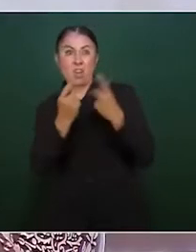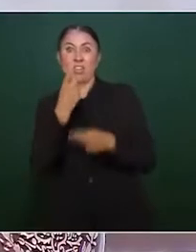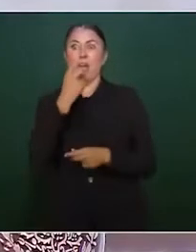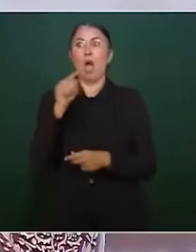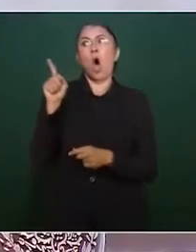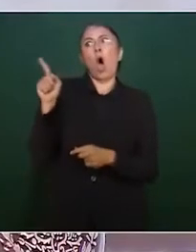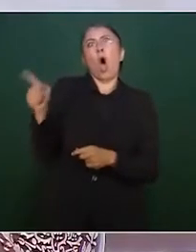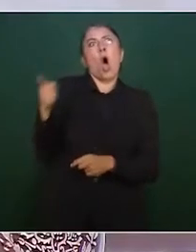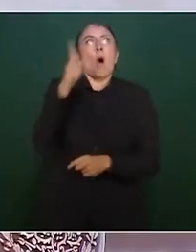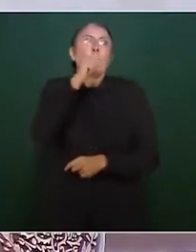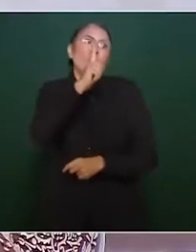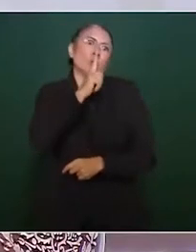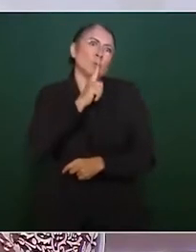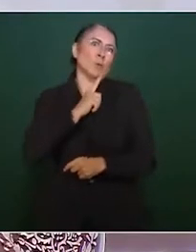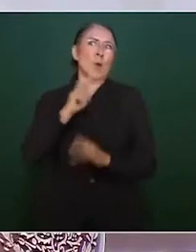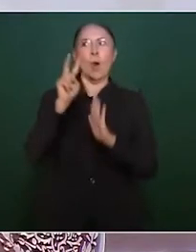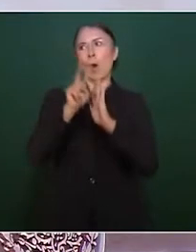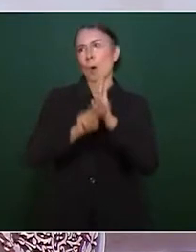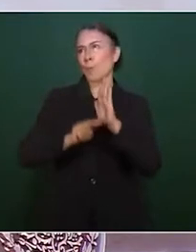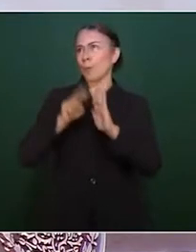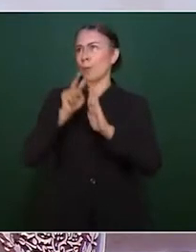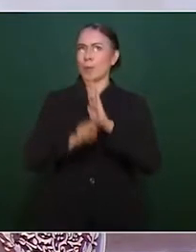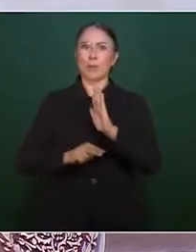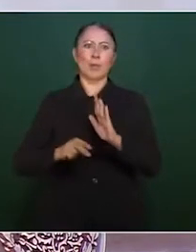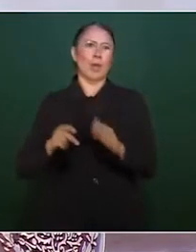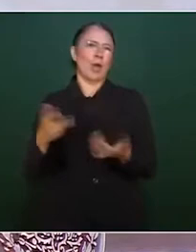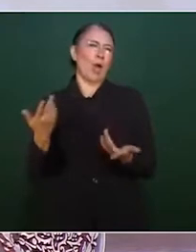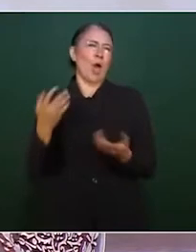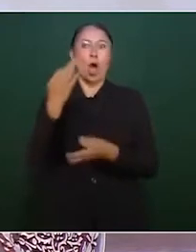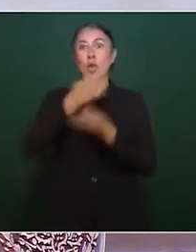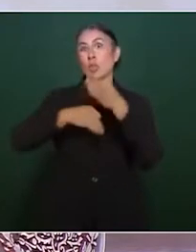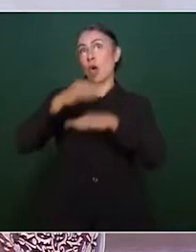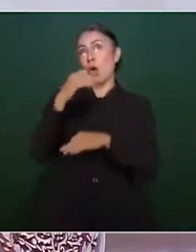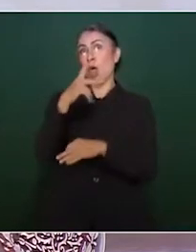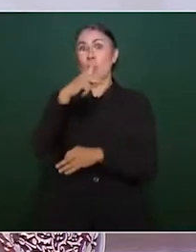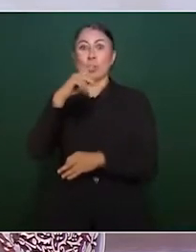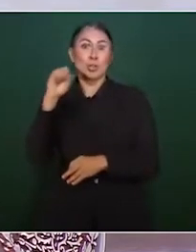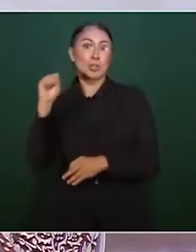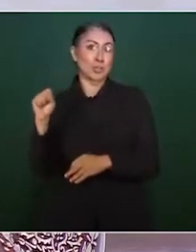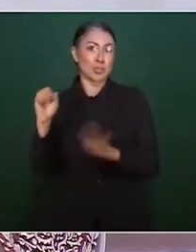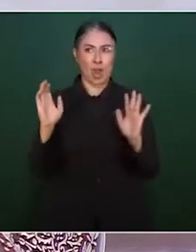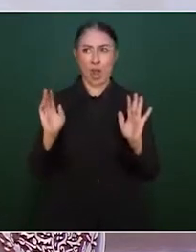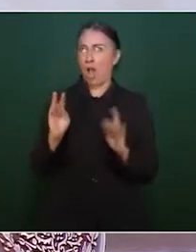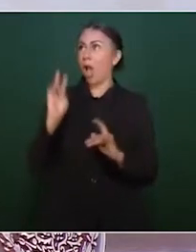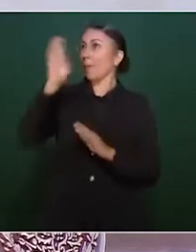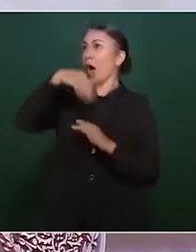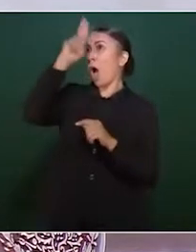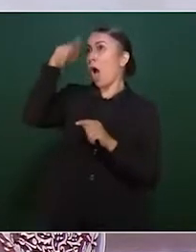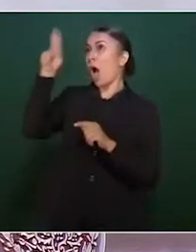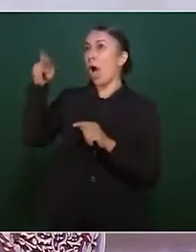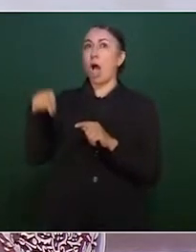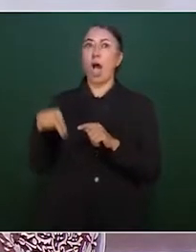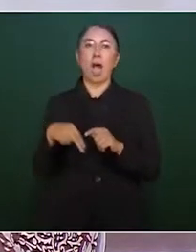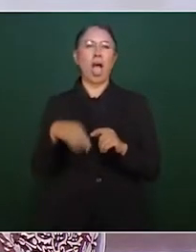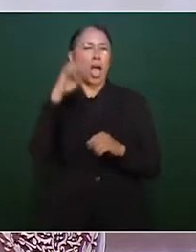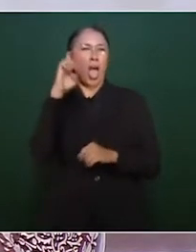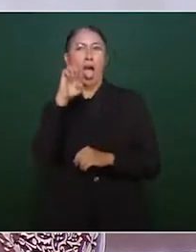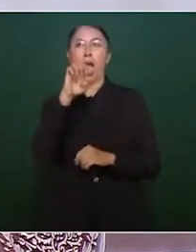hizo una película de estudio y que con Photoshop pintaron el paisaje y las nubes.